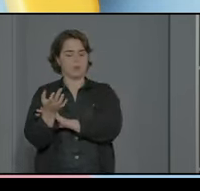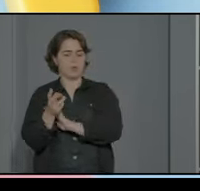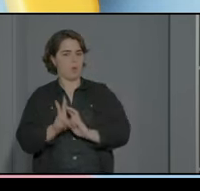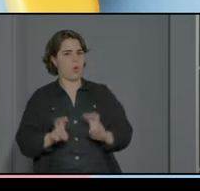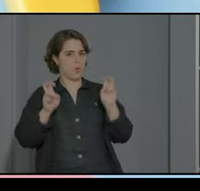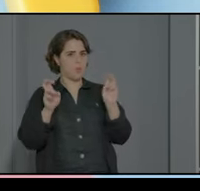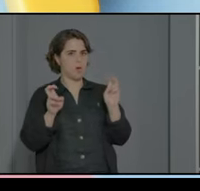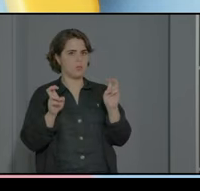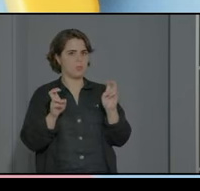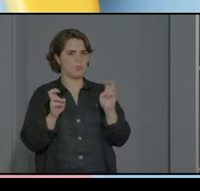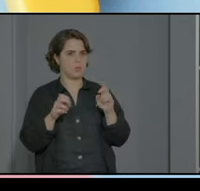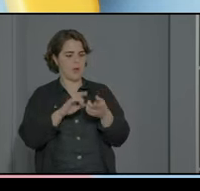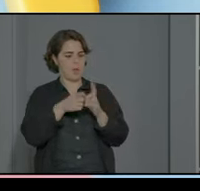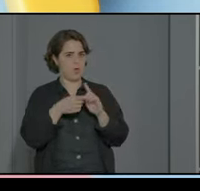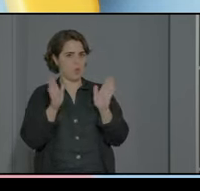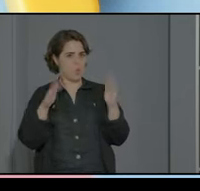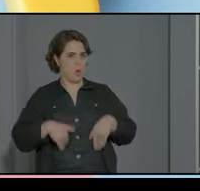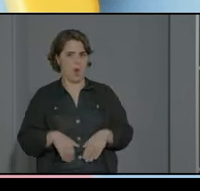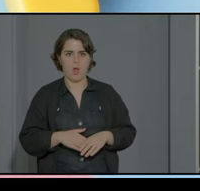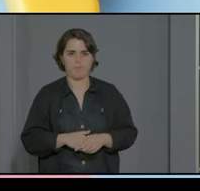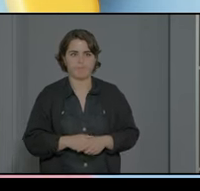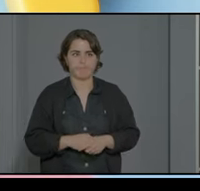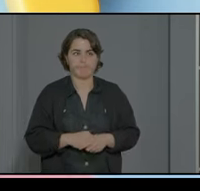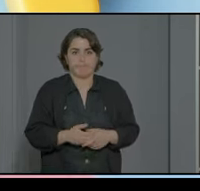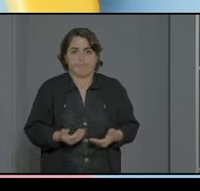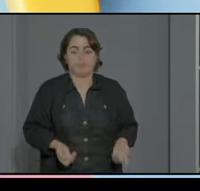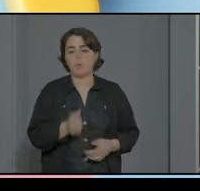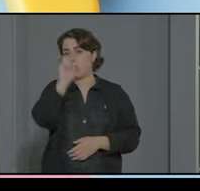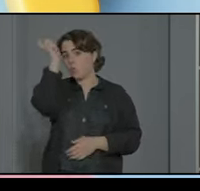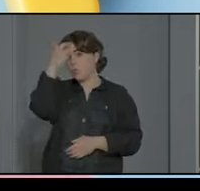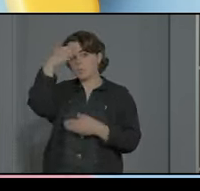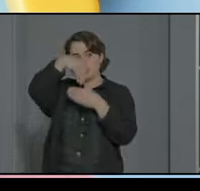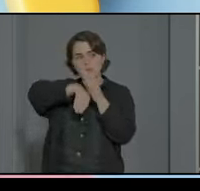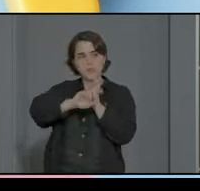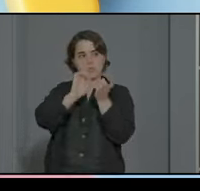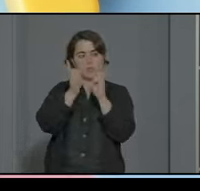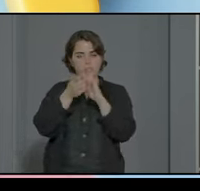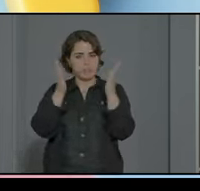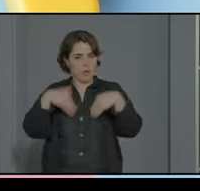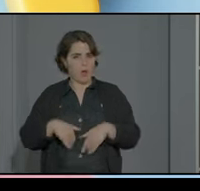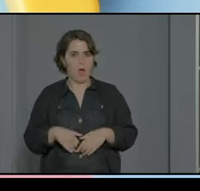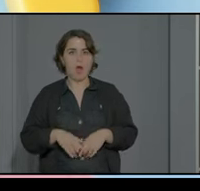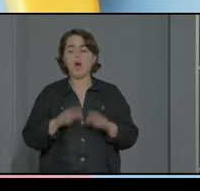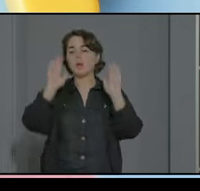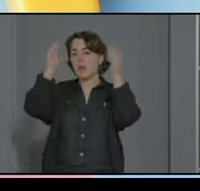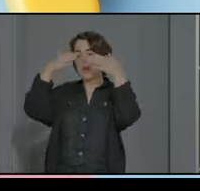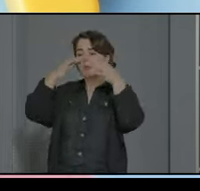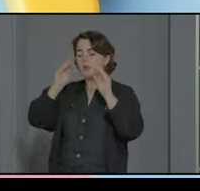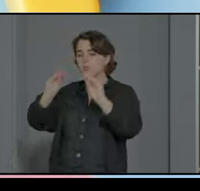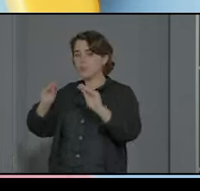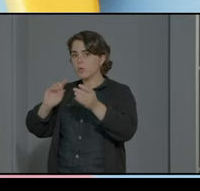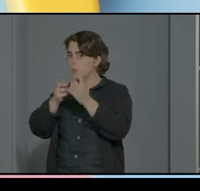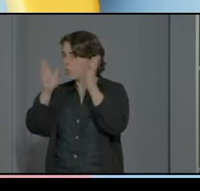no produce ningún cambio ningún cambio o sea en el concepto perfecto en la realidad de los alumnos con TEA ninguno